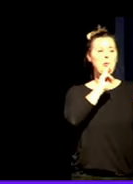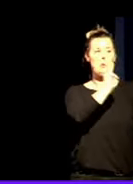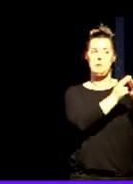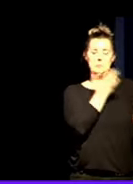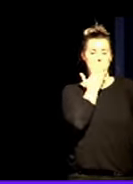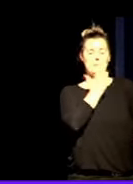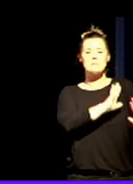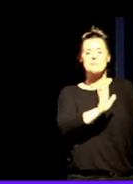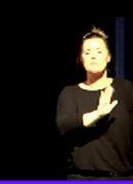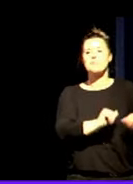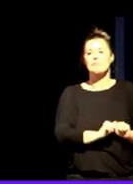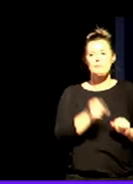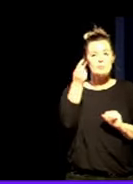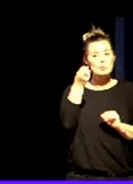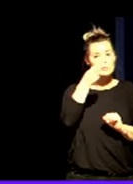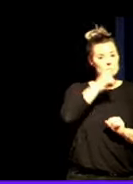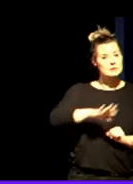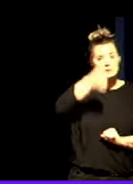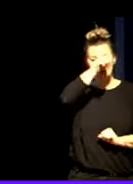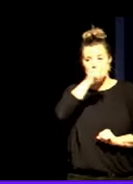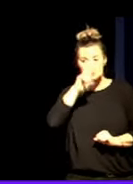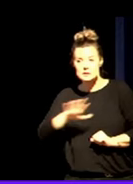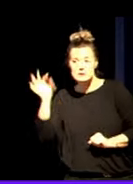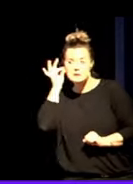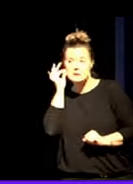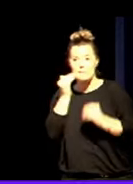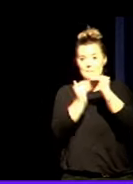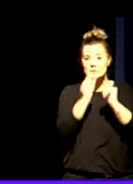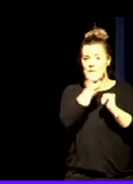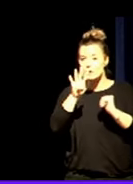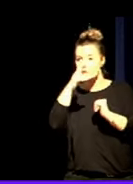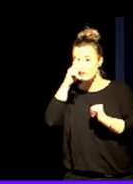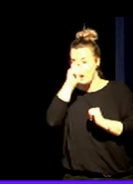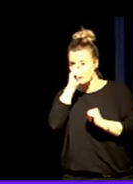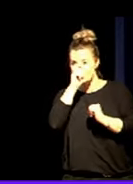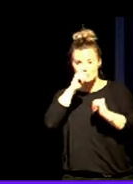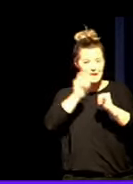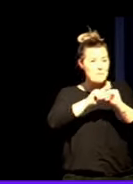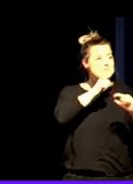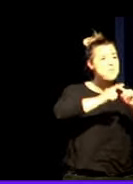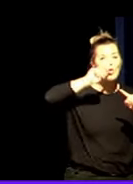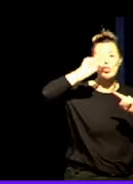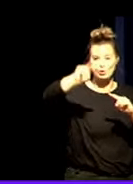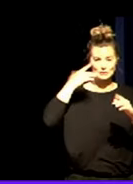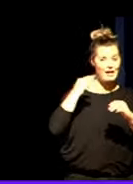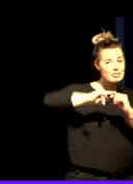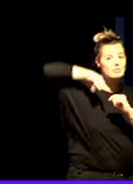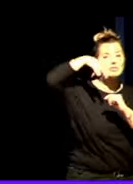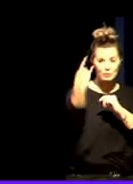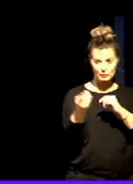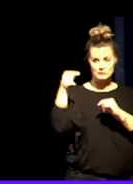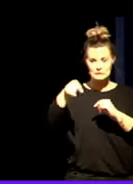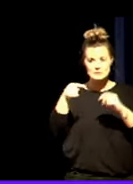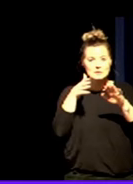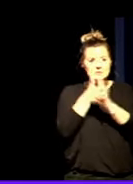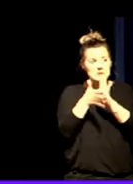el número de niños y niñas menores de 14 años que murieron por suicidio en España se ha duplicado, y evidentemente ese titular crea